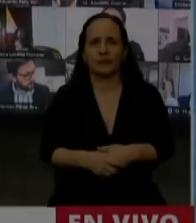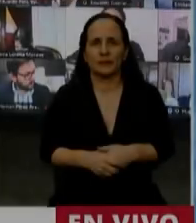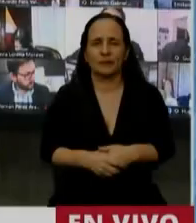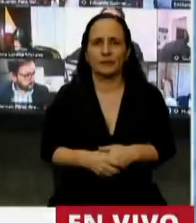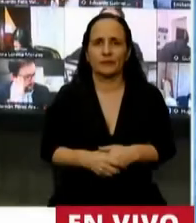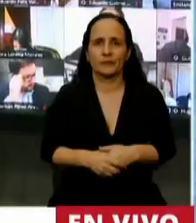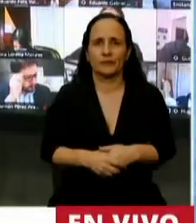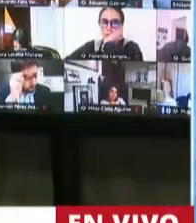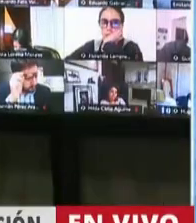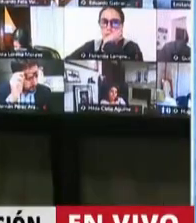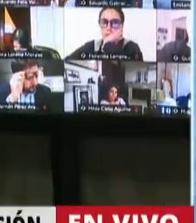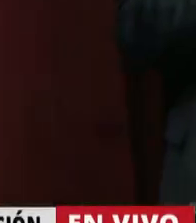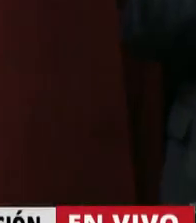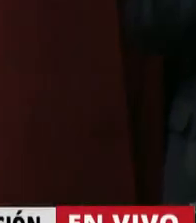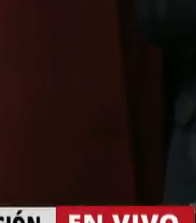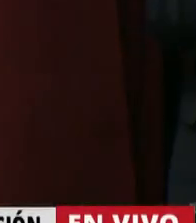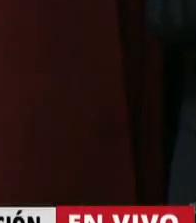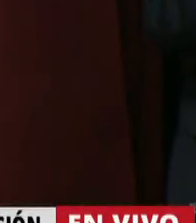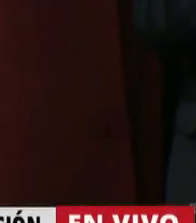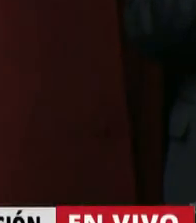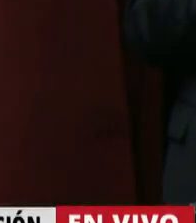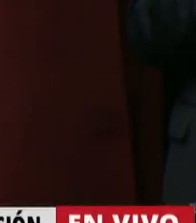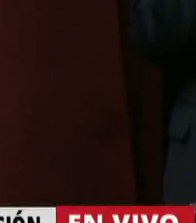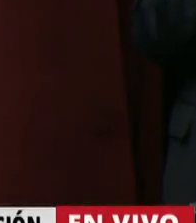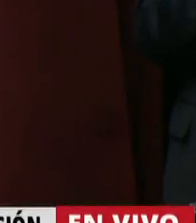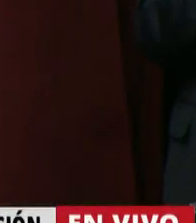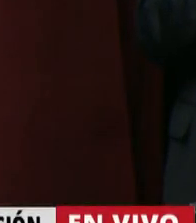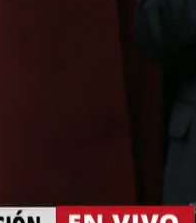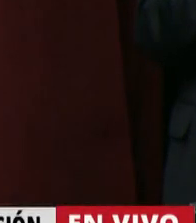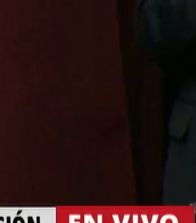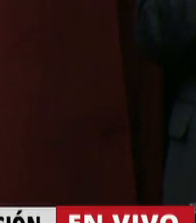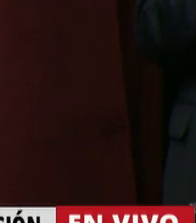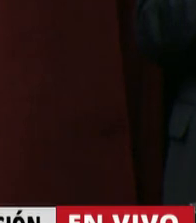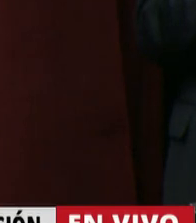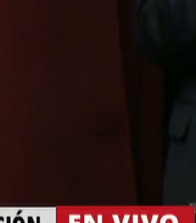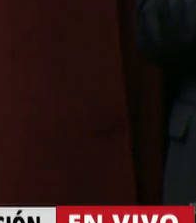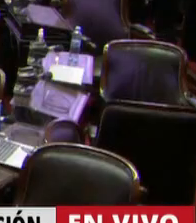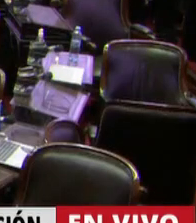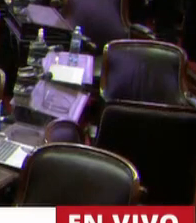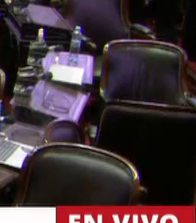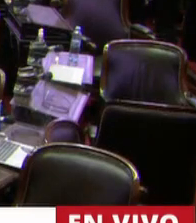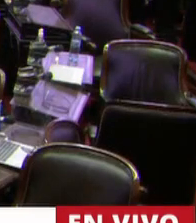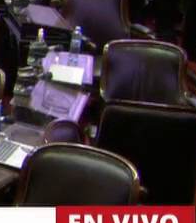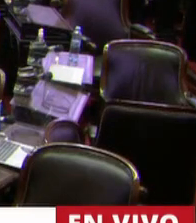Diputado Nicolás del Caño, para una cuestión de privilegio en tiempo conjunto con la diputada del PLA.